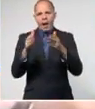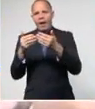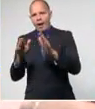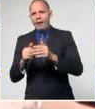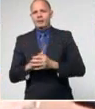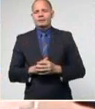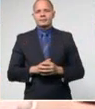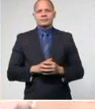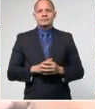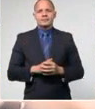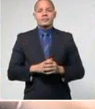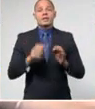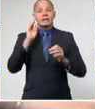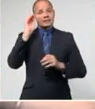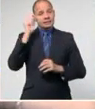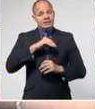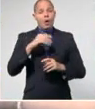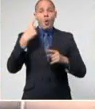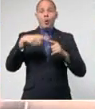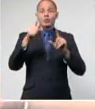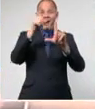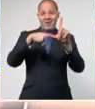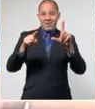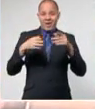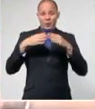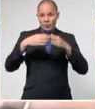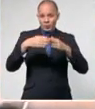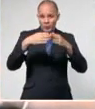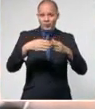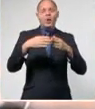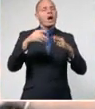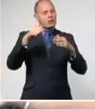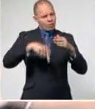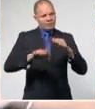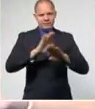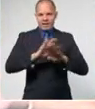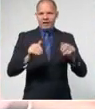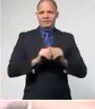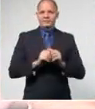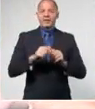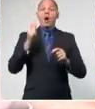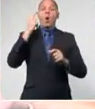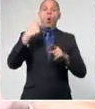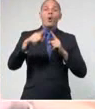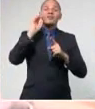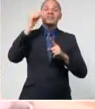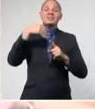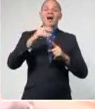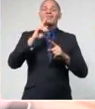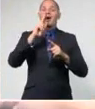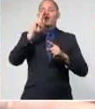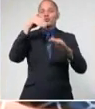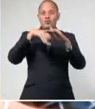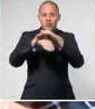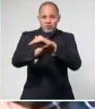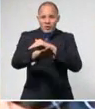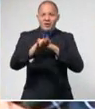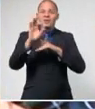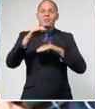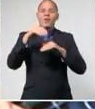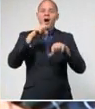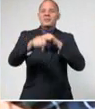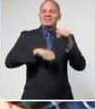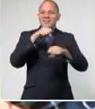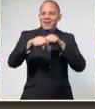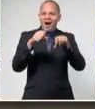y el servicio de lancha y el servicio de ciclobo. Hoy 673 ómnibus disponibles, se